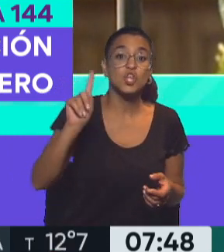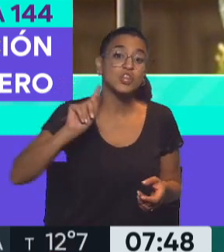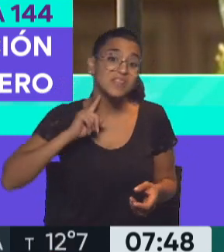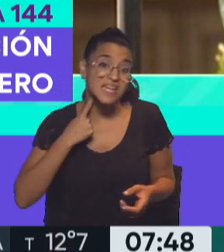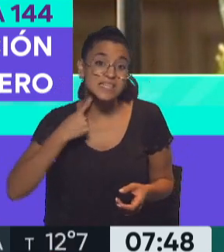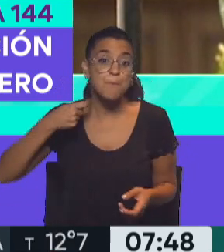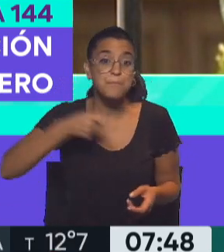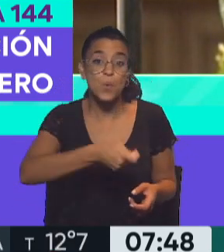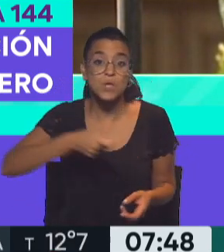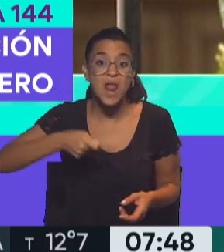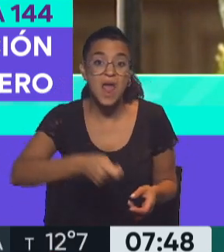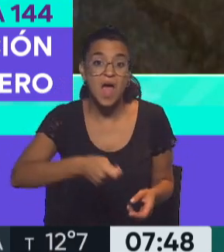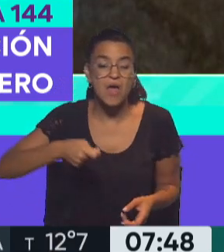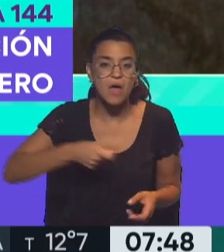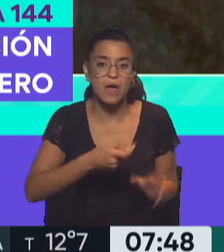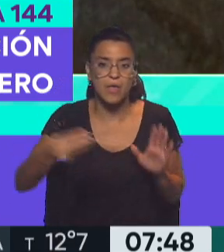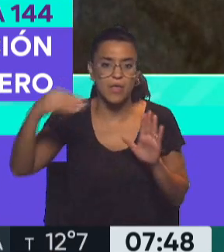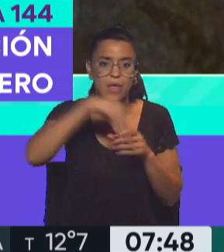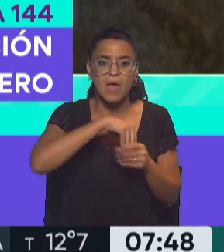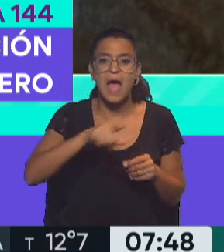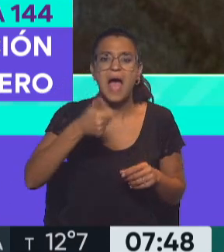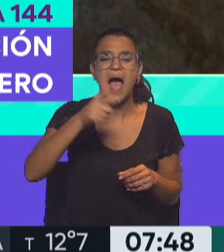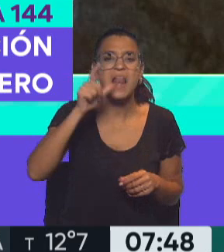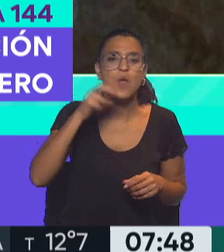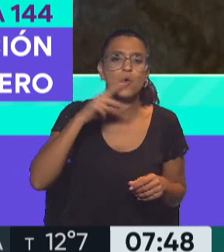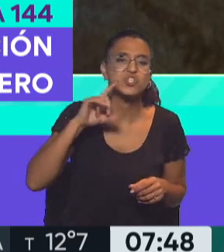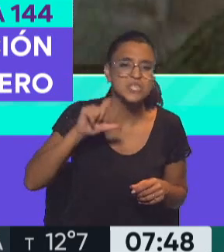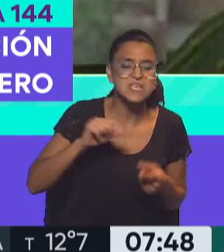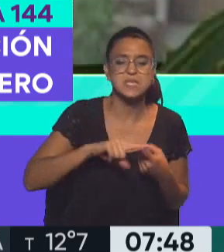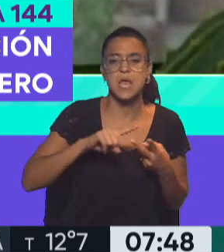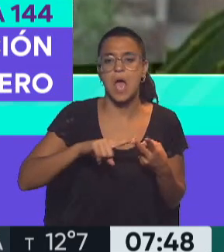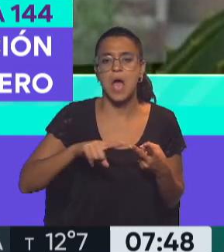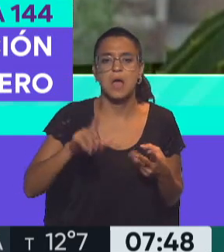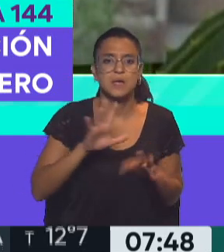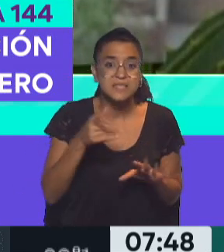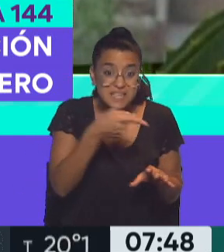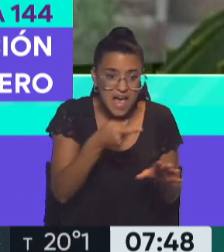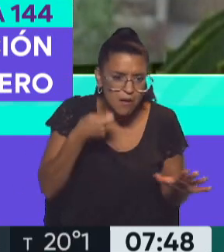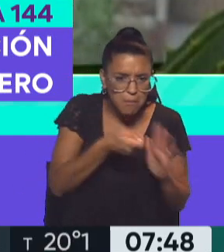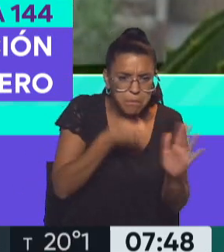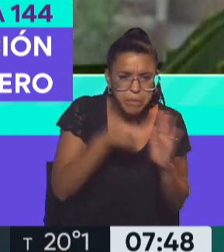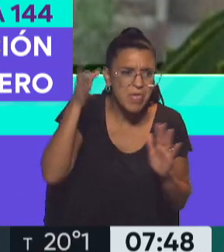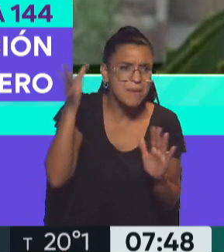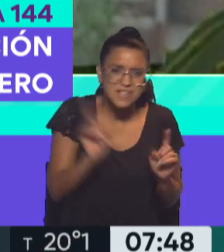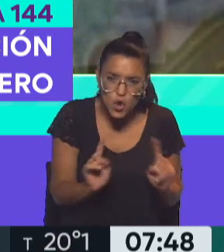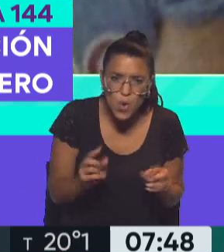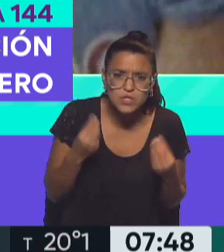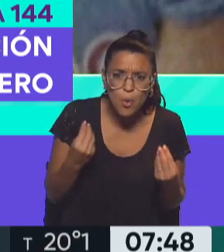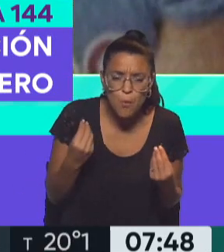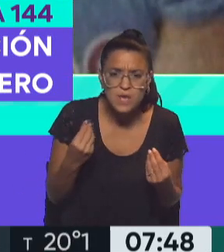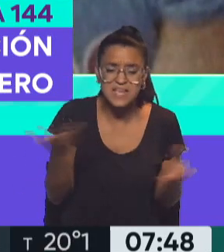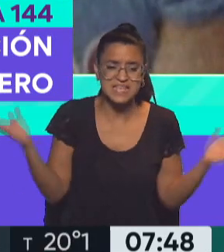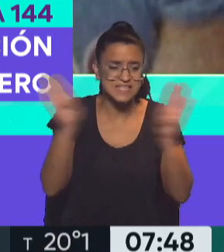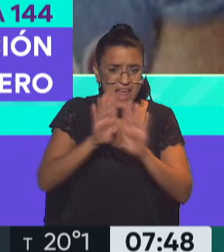no entraba dentro de lo que es alevosía, ensañamiento, si esto no es alevosía, ensañamiento, tenerla encerrada,